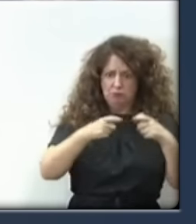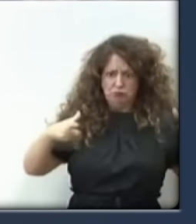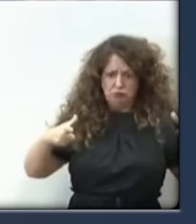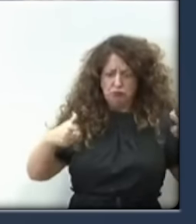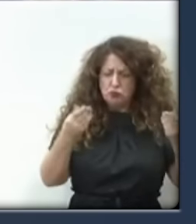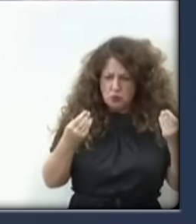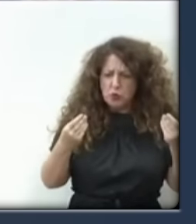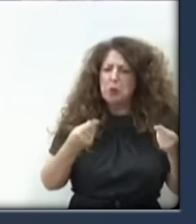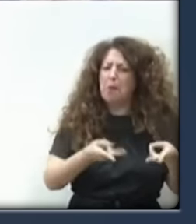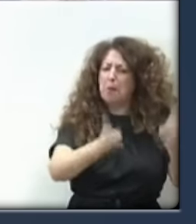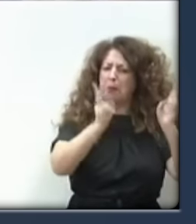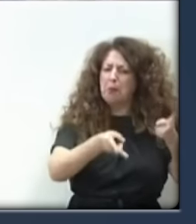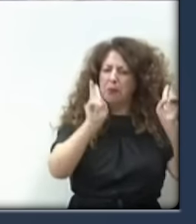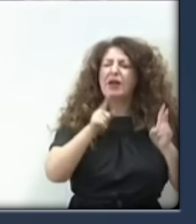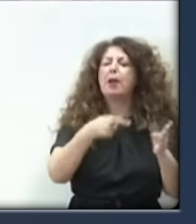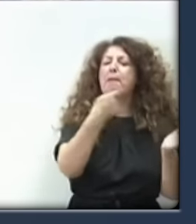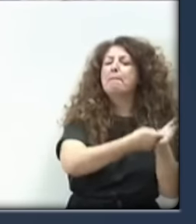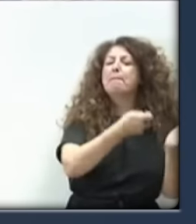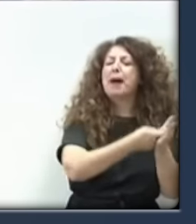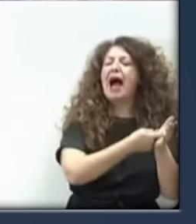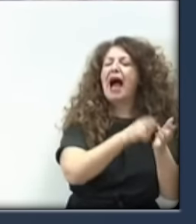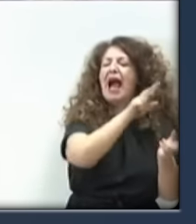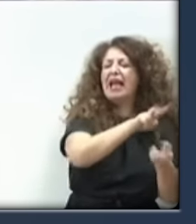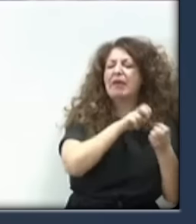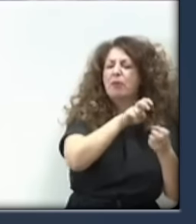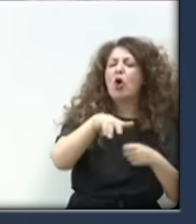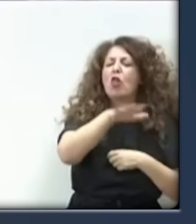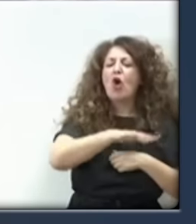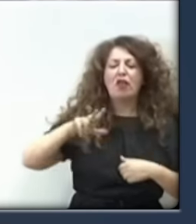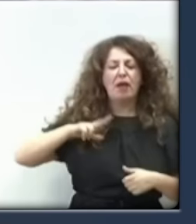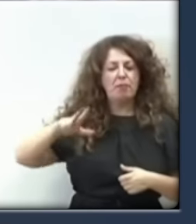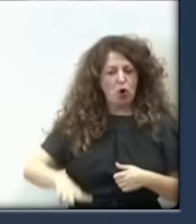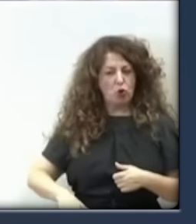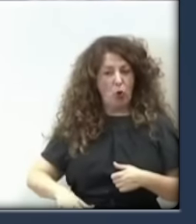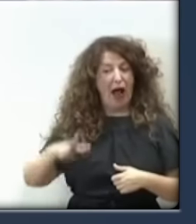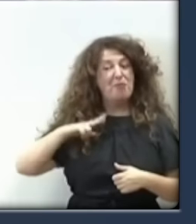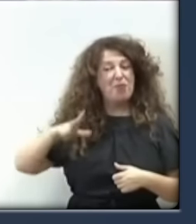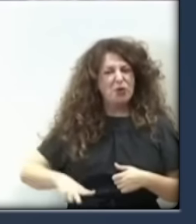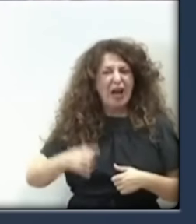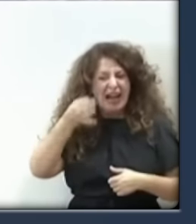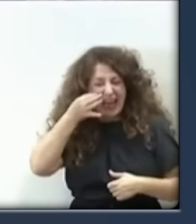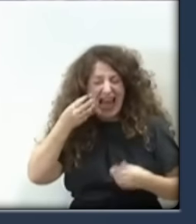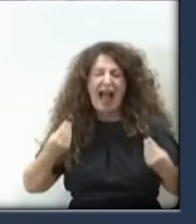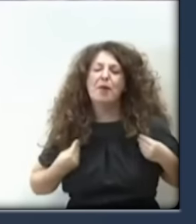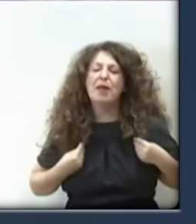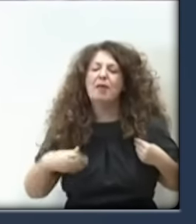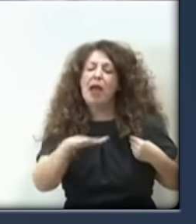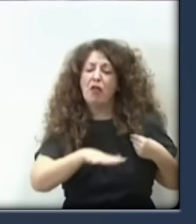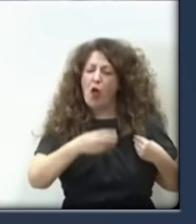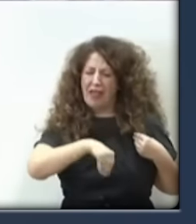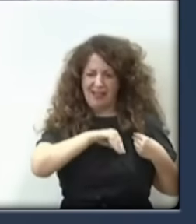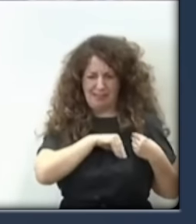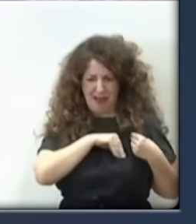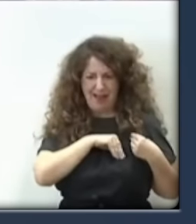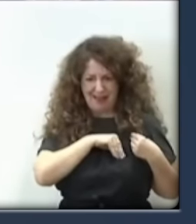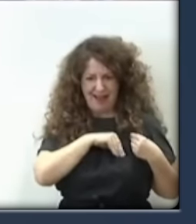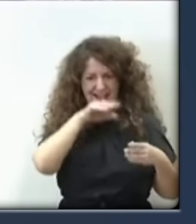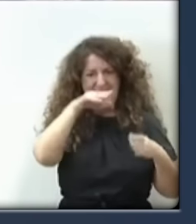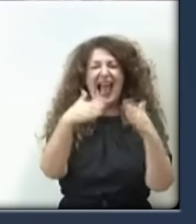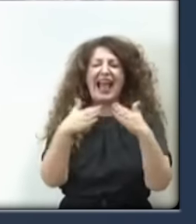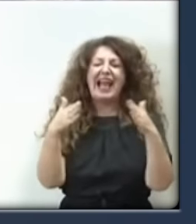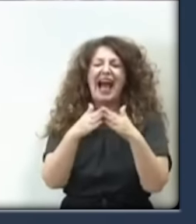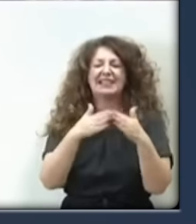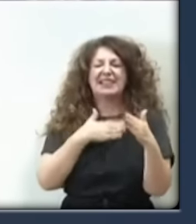tributar en Portugal mientras reside en España, en casa del líder del PSOE de Badajoz. Pregunto, ¿forma todo esto parte